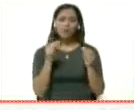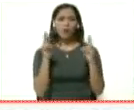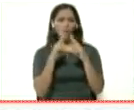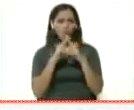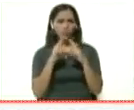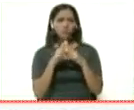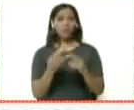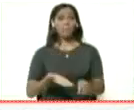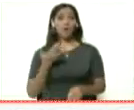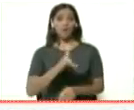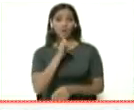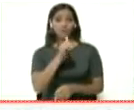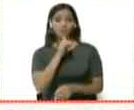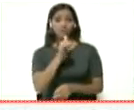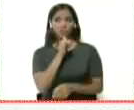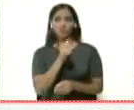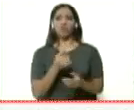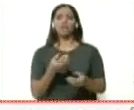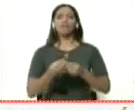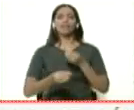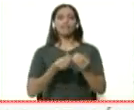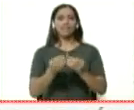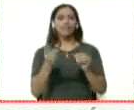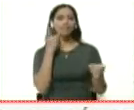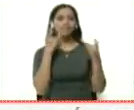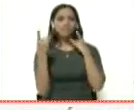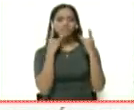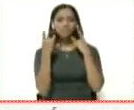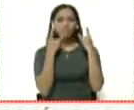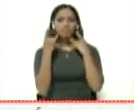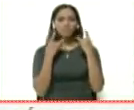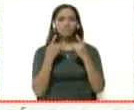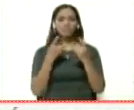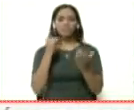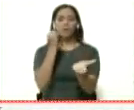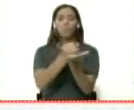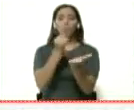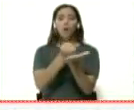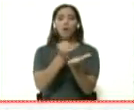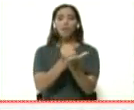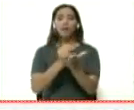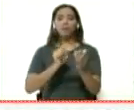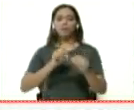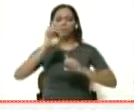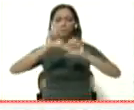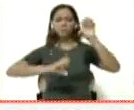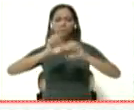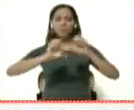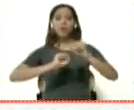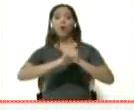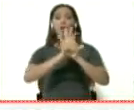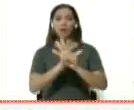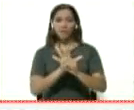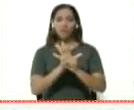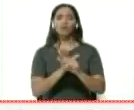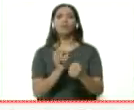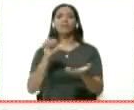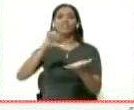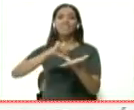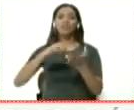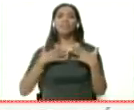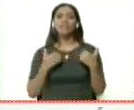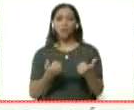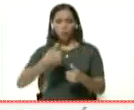anuncios, igualmente que se mantienen activos los test de diagnósticos del coronavirus que se encuentran desplegados en los centros de salud